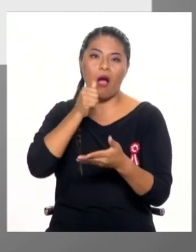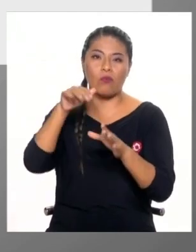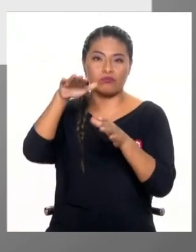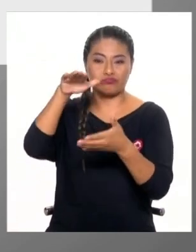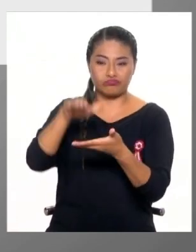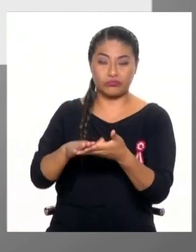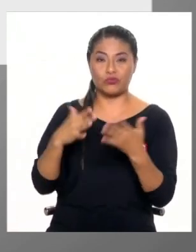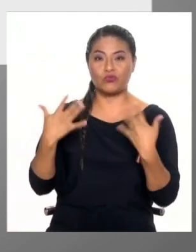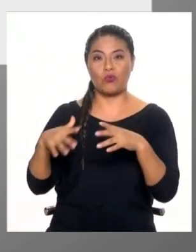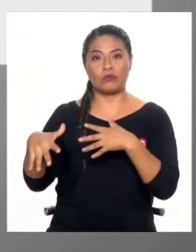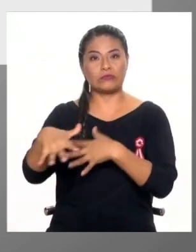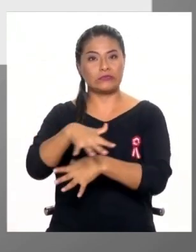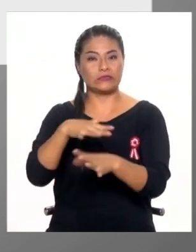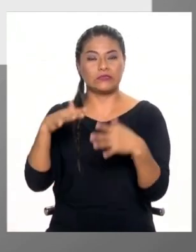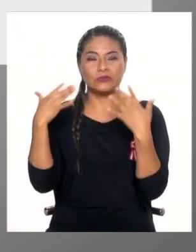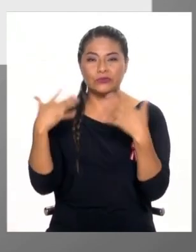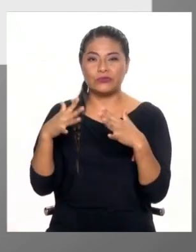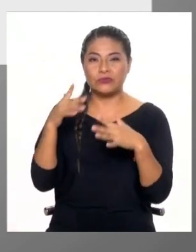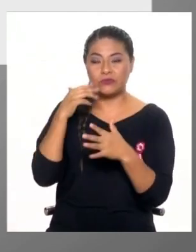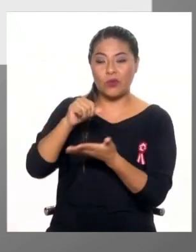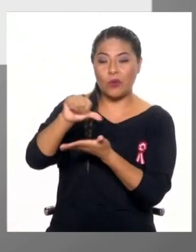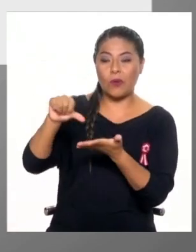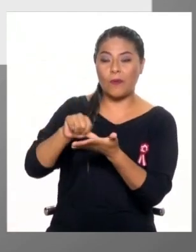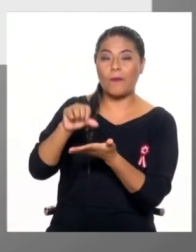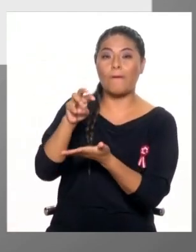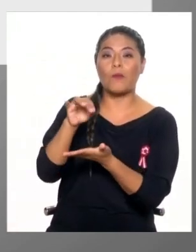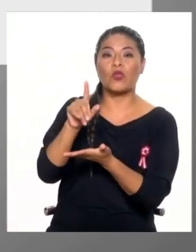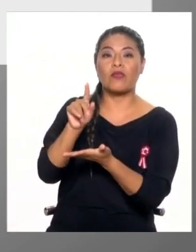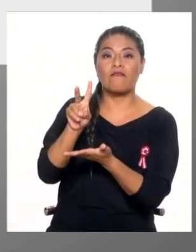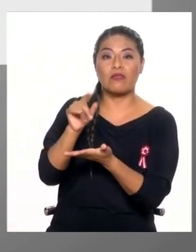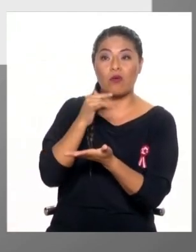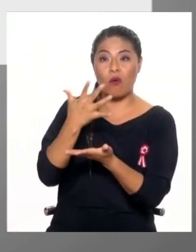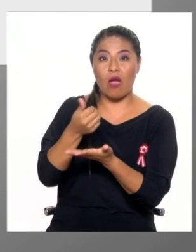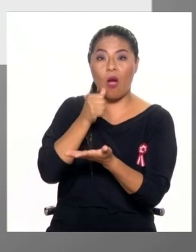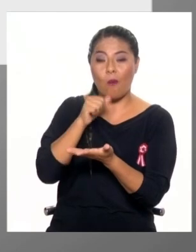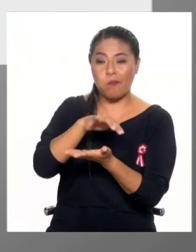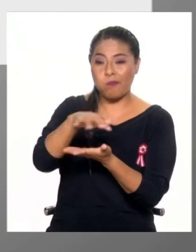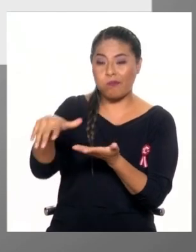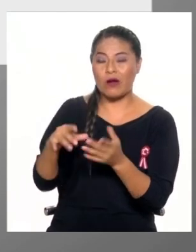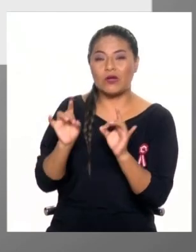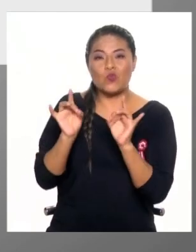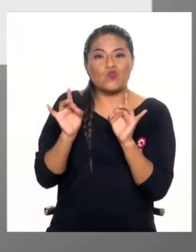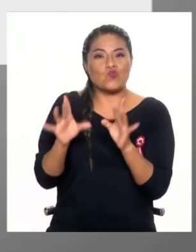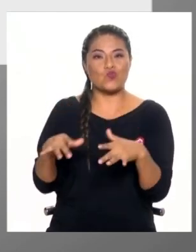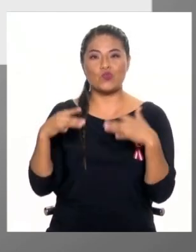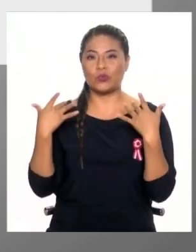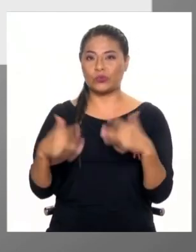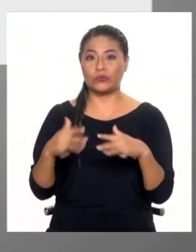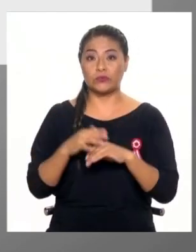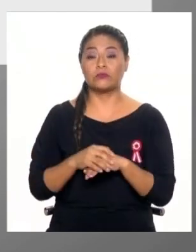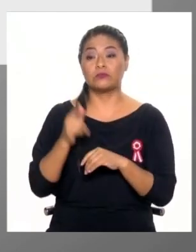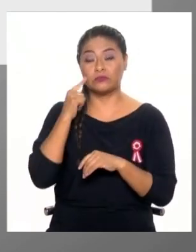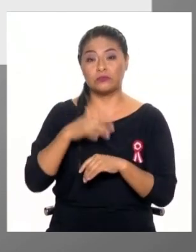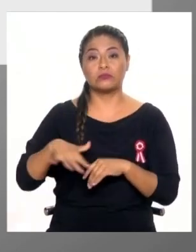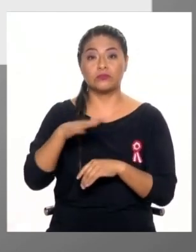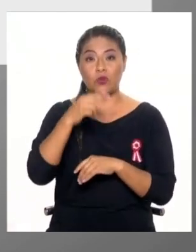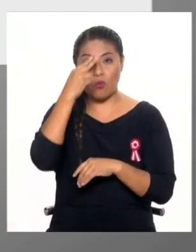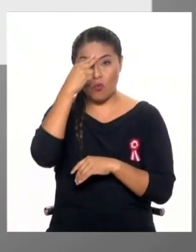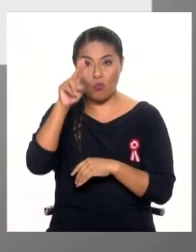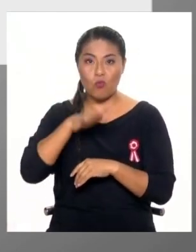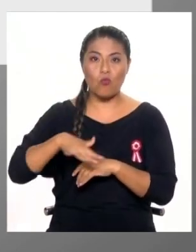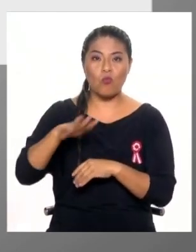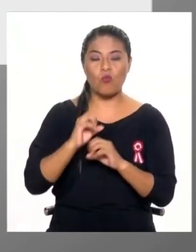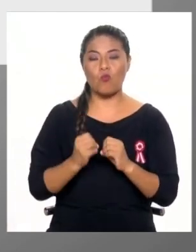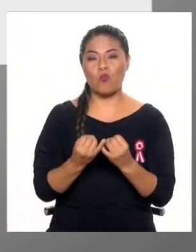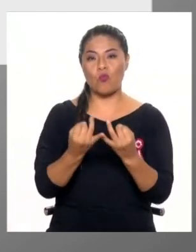casi todo el país, particularmente a Montevideo. No van a tener agua potable, qué terrible. Incluso en un paraíso como Uruguay, se